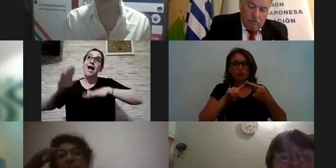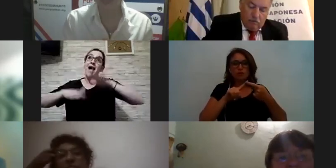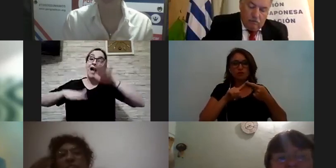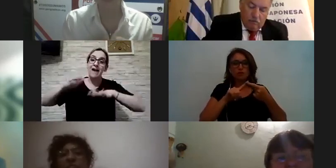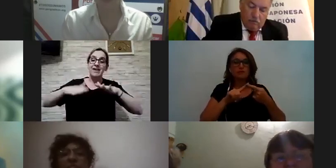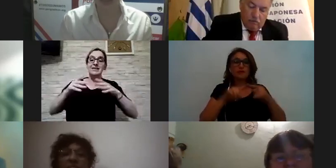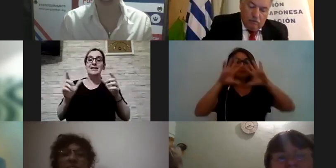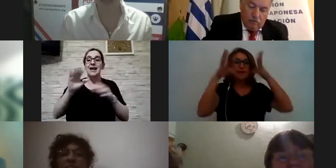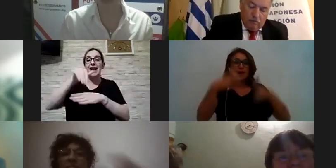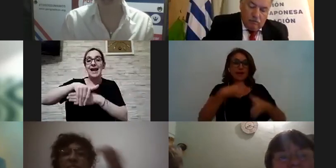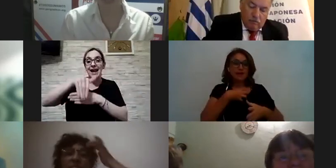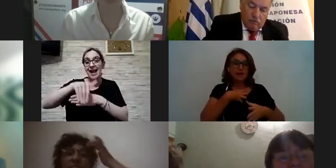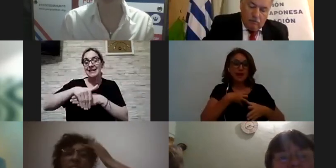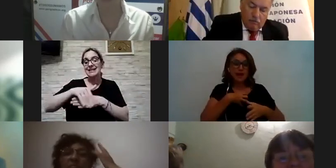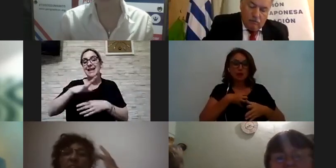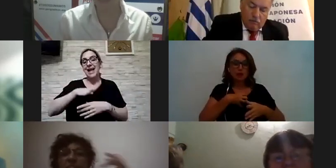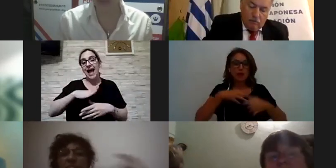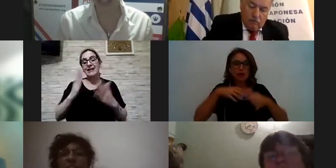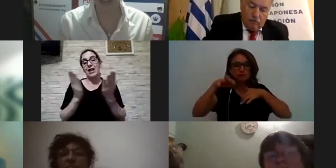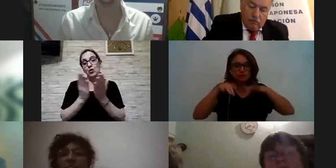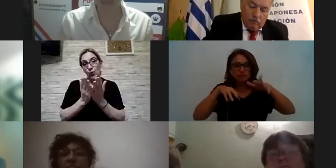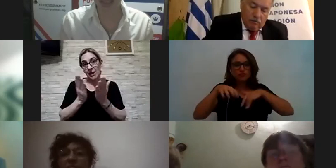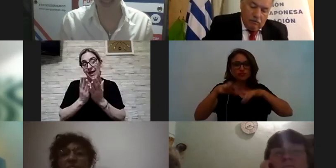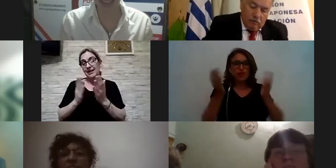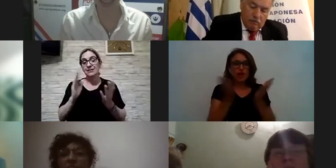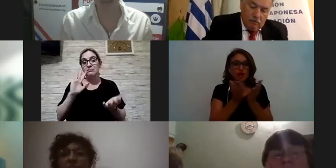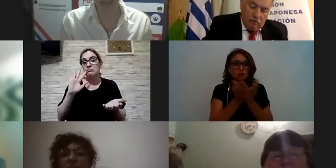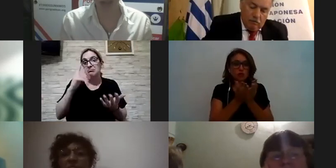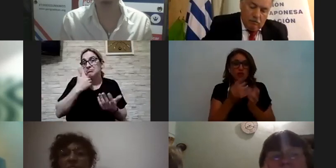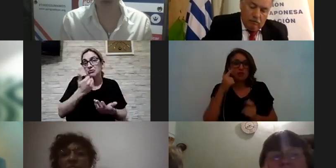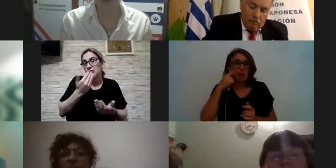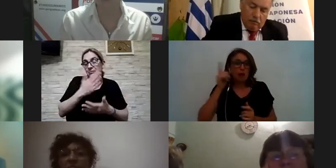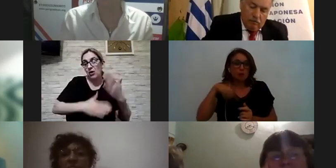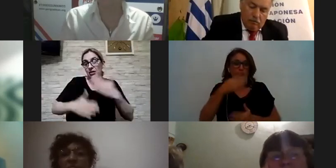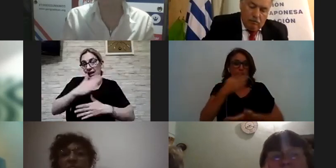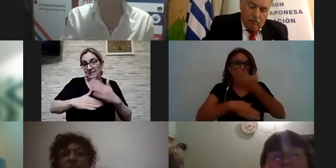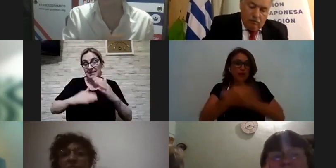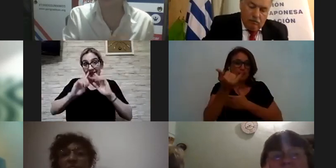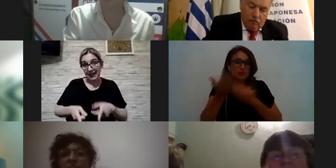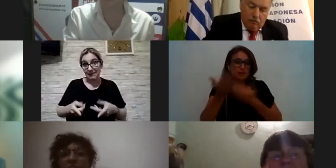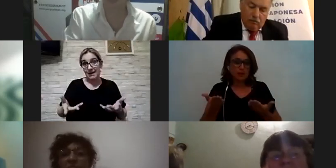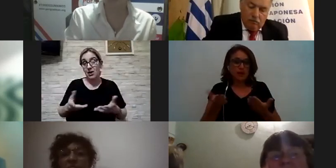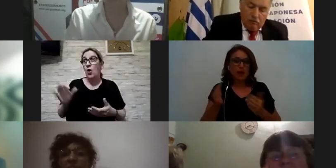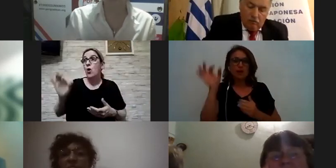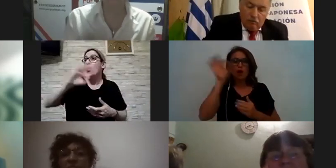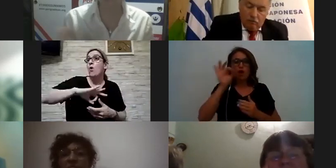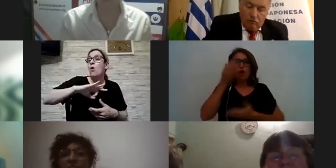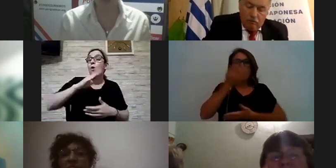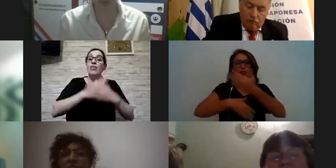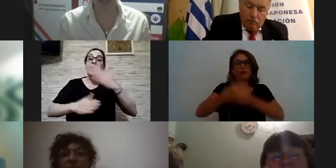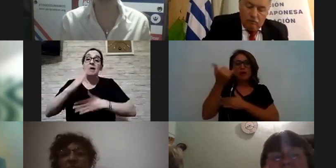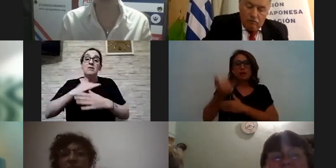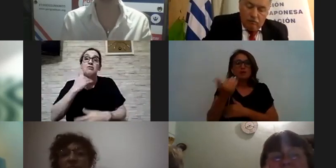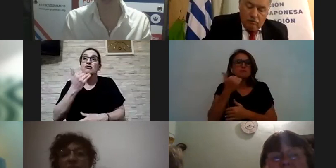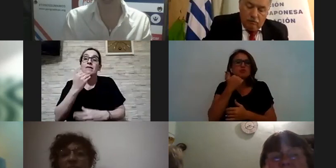transitan estudiantes que desconocemos que tienen discapacidad también ¿no? o si tienen discapacidad no sabemos el